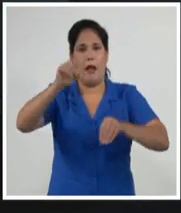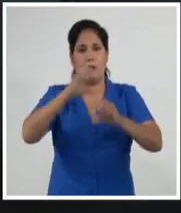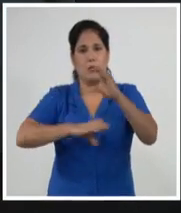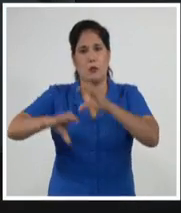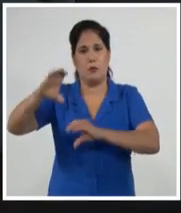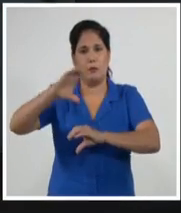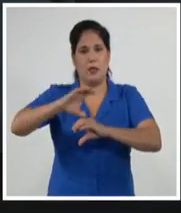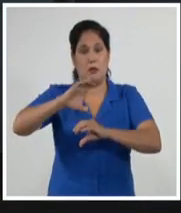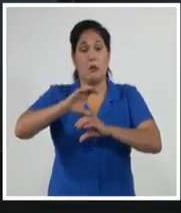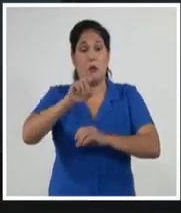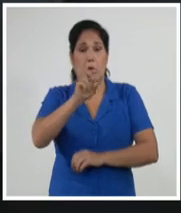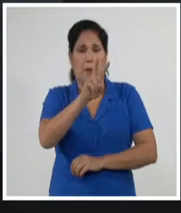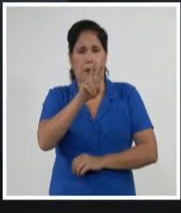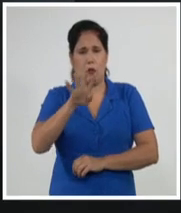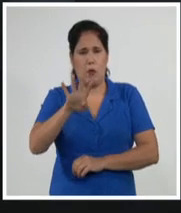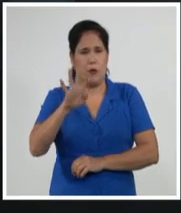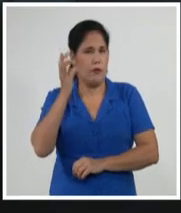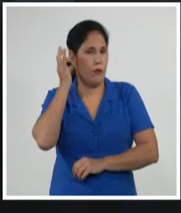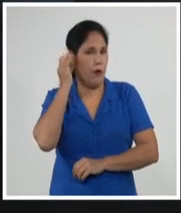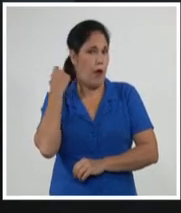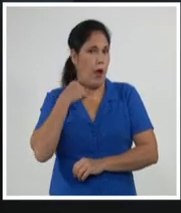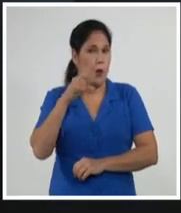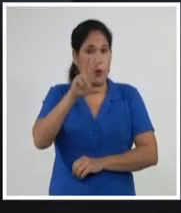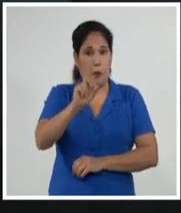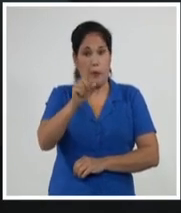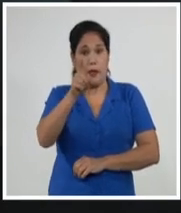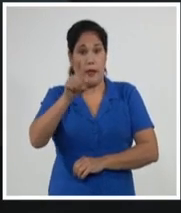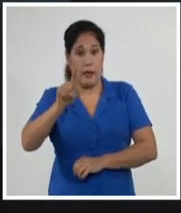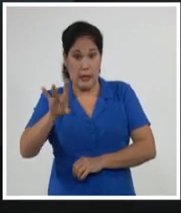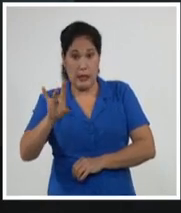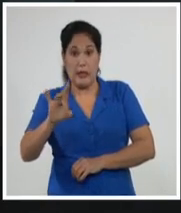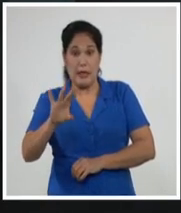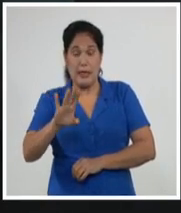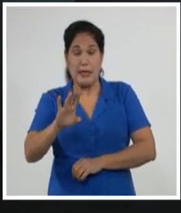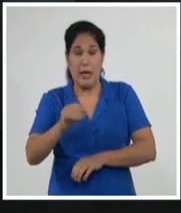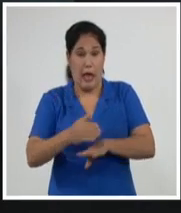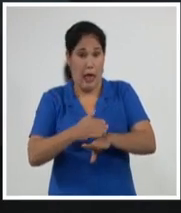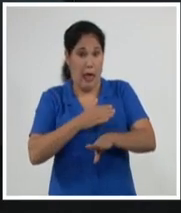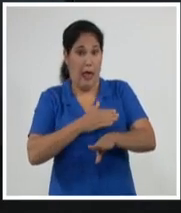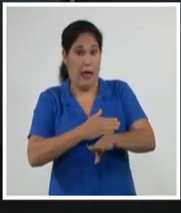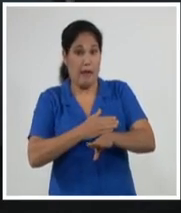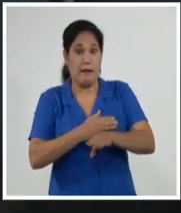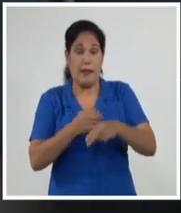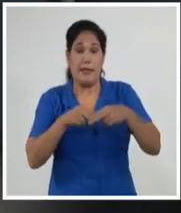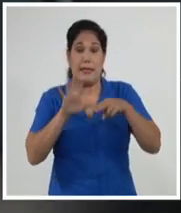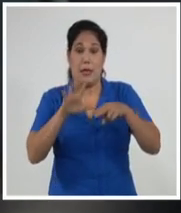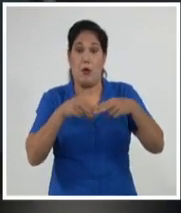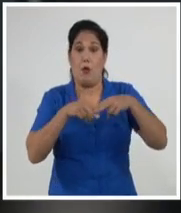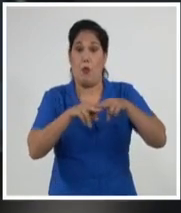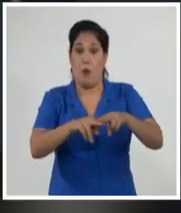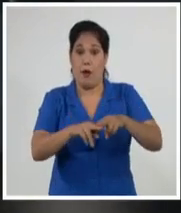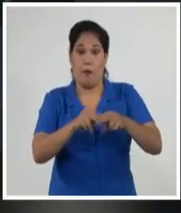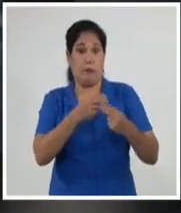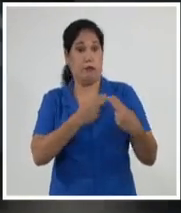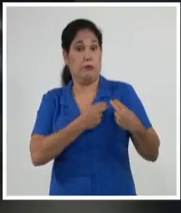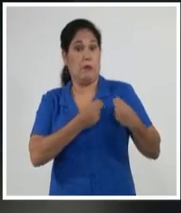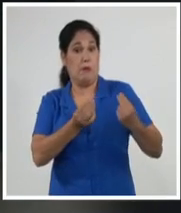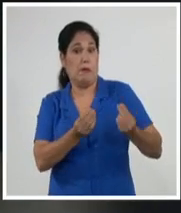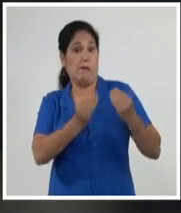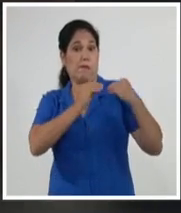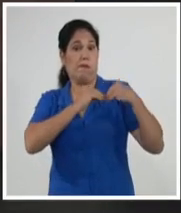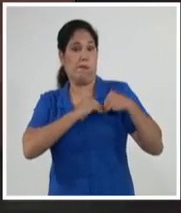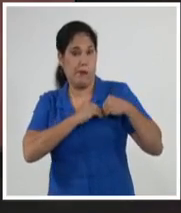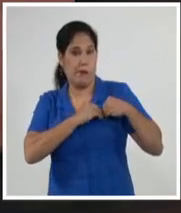24 de febrero de 2015, a pocos meses del regreso a suelo patrio, un héroe de la revolución colocaba en sus